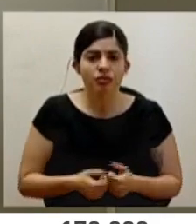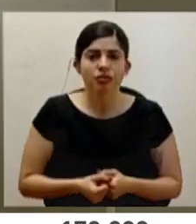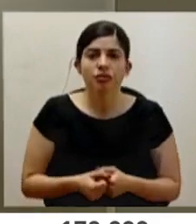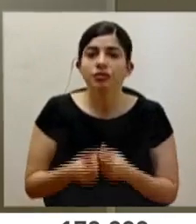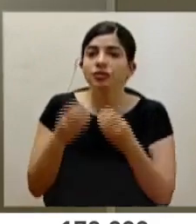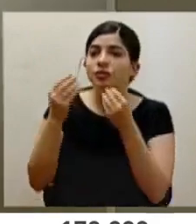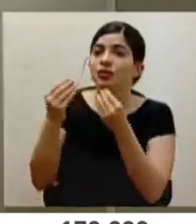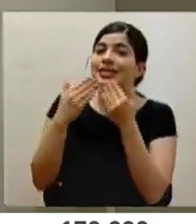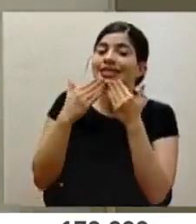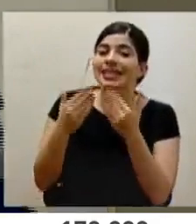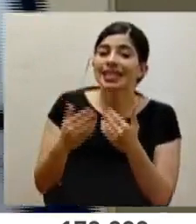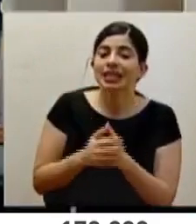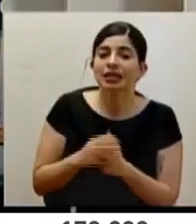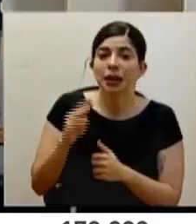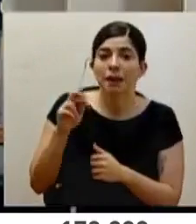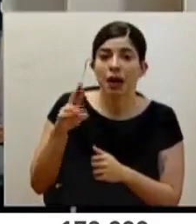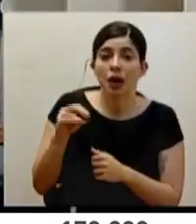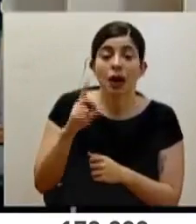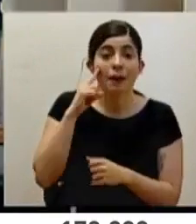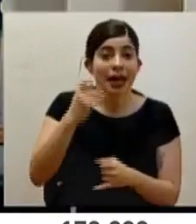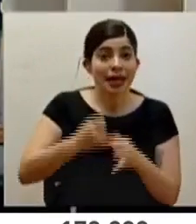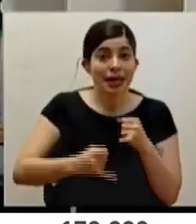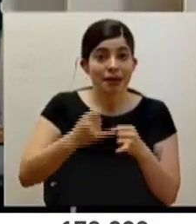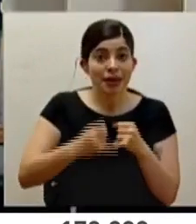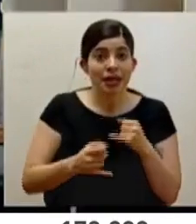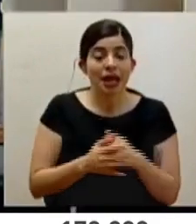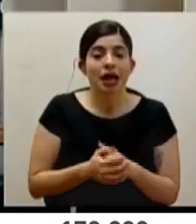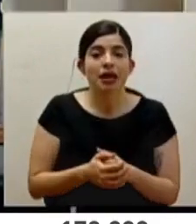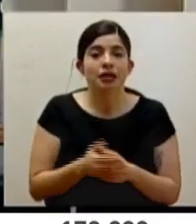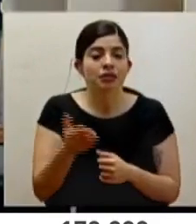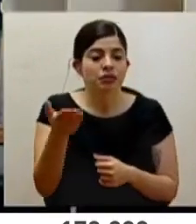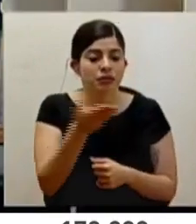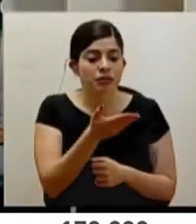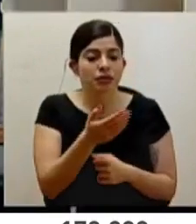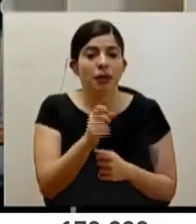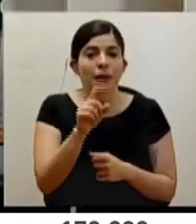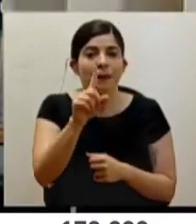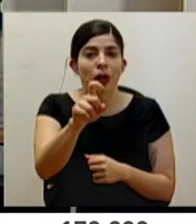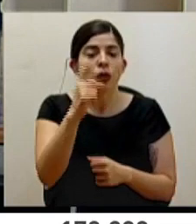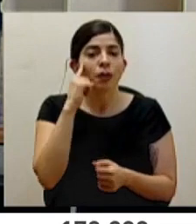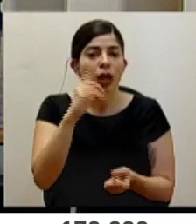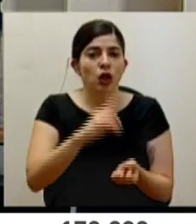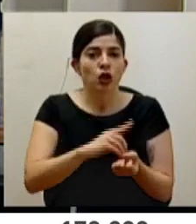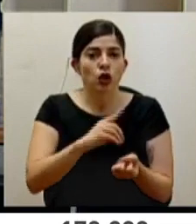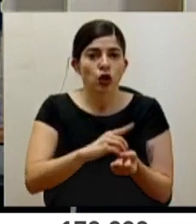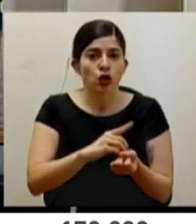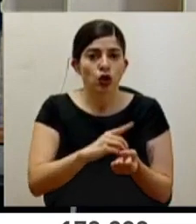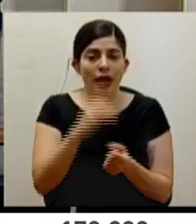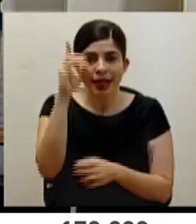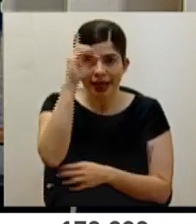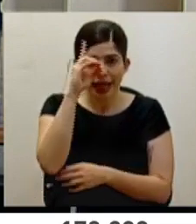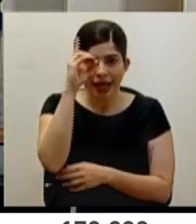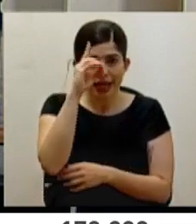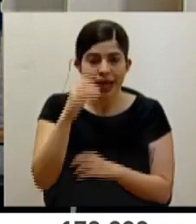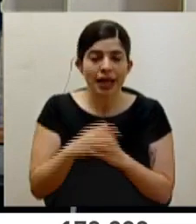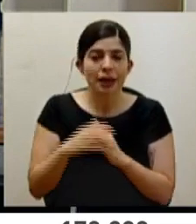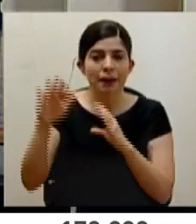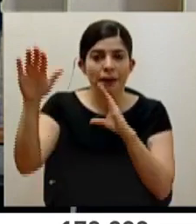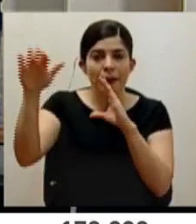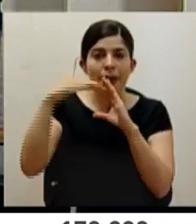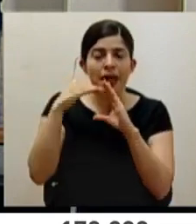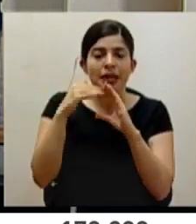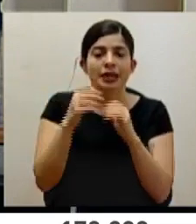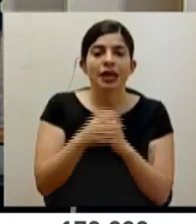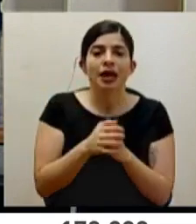Listo. Muchísimas gracias, Marco. Y para finalizar, tenemos una consulta para el doctor Daniel Salas de el